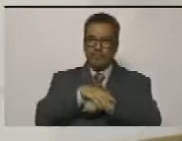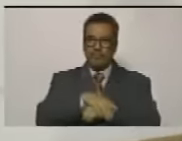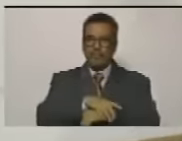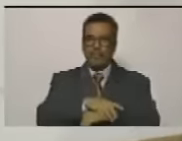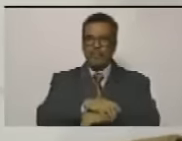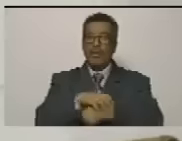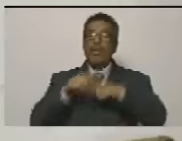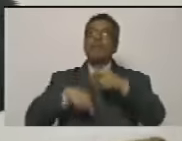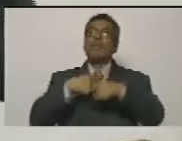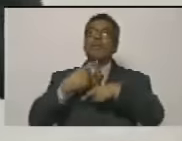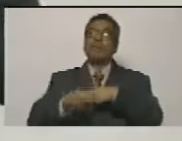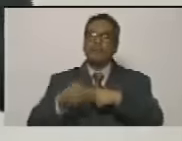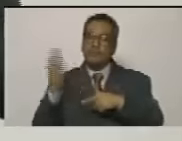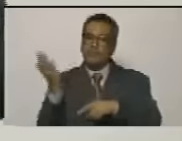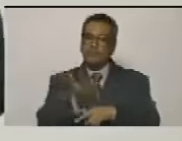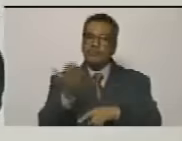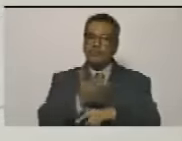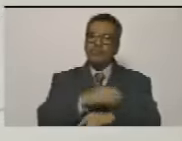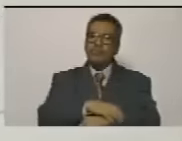y después es agredida